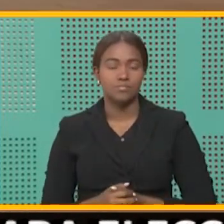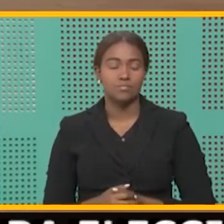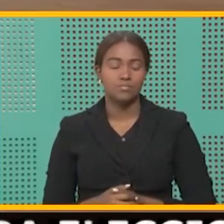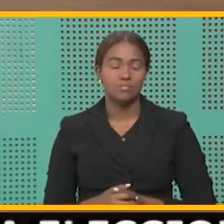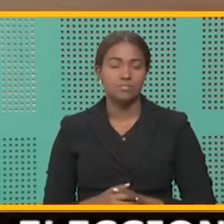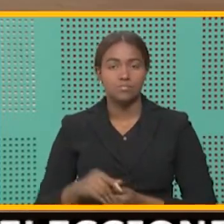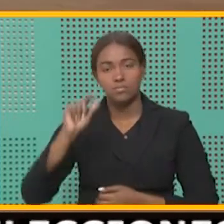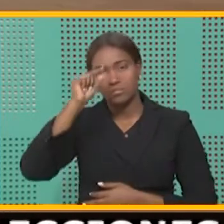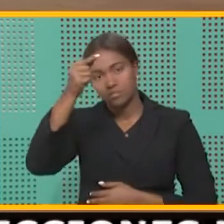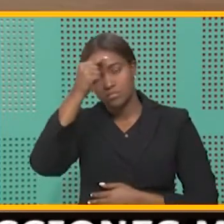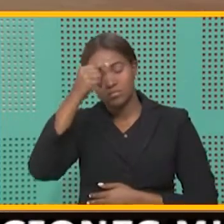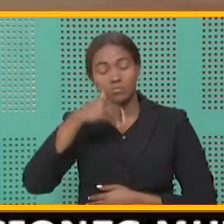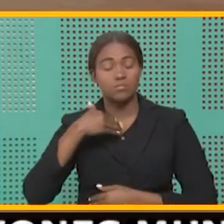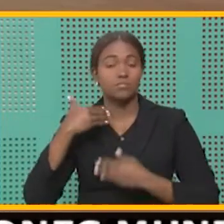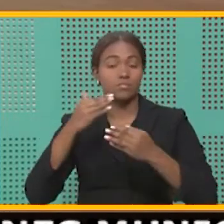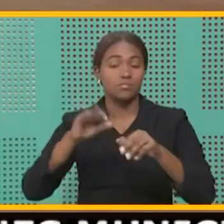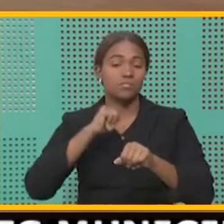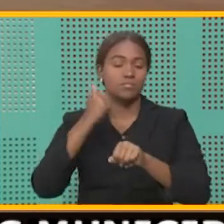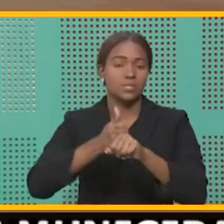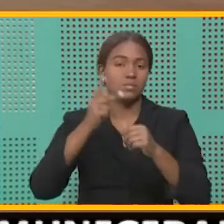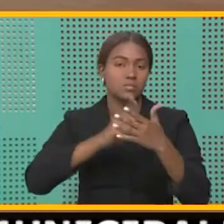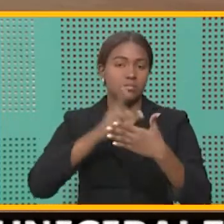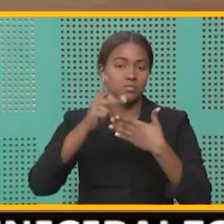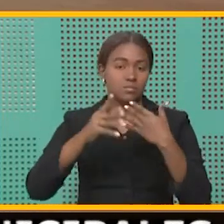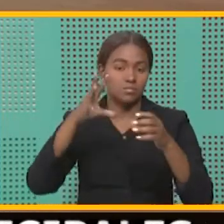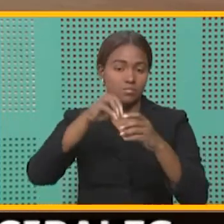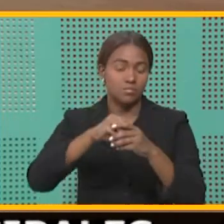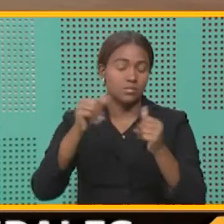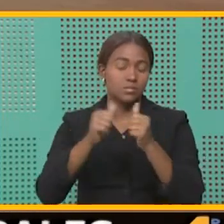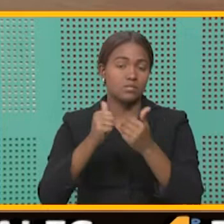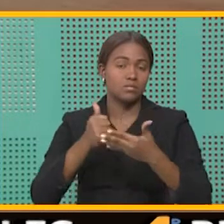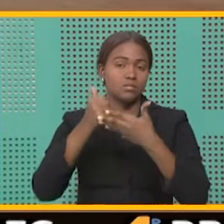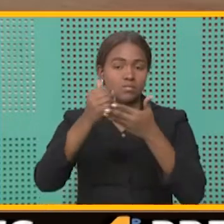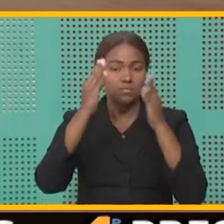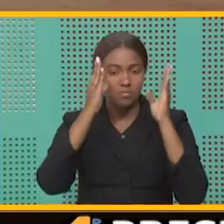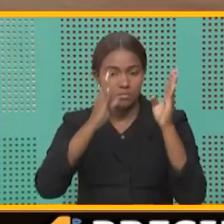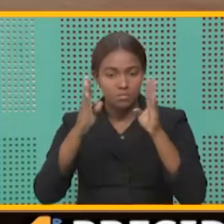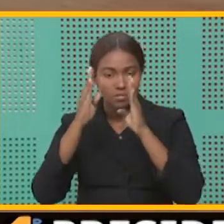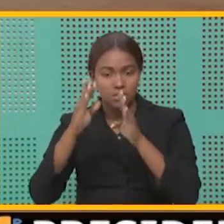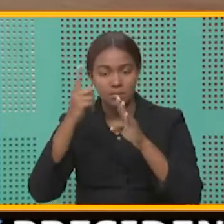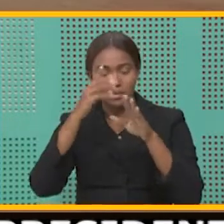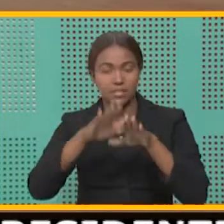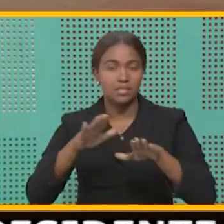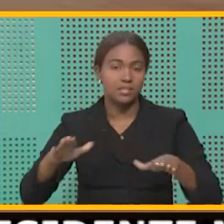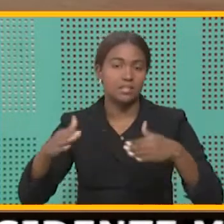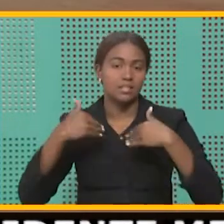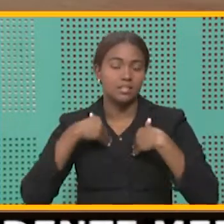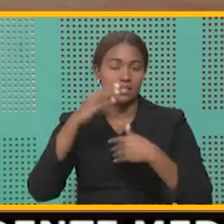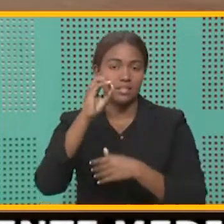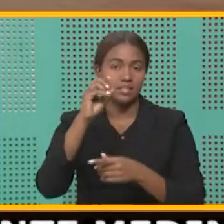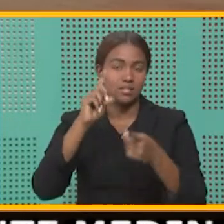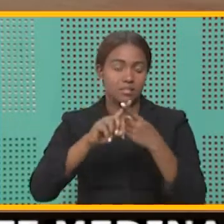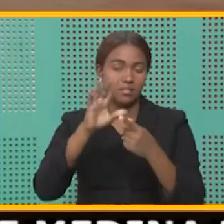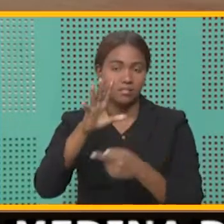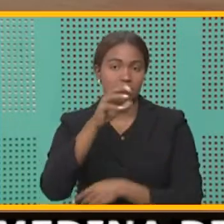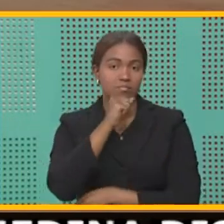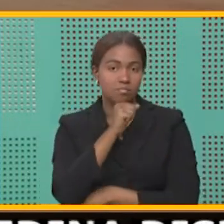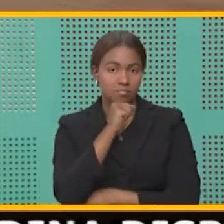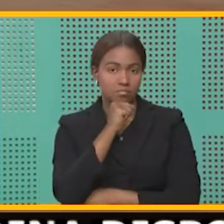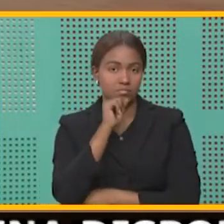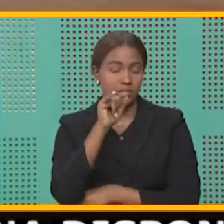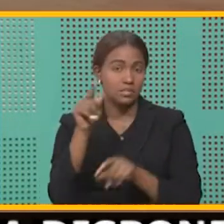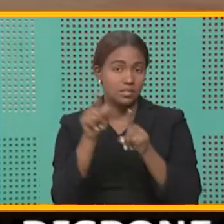El gobierno ha establecido un programa integral que incluye la atención a la niñez de 0 a 5 años,